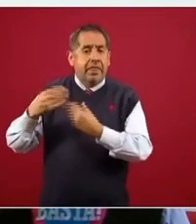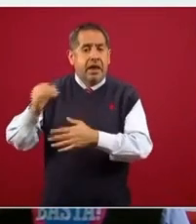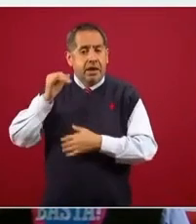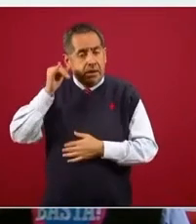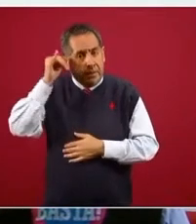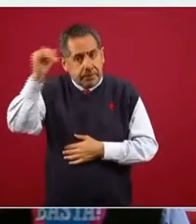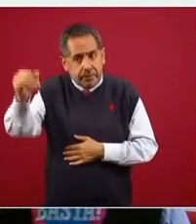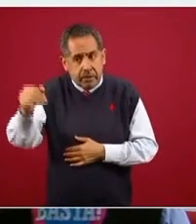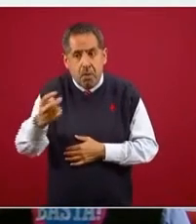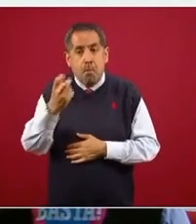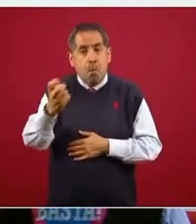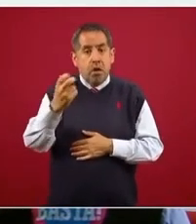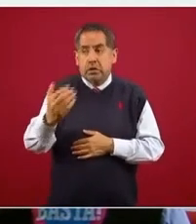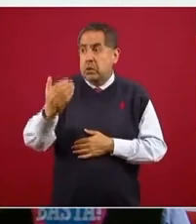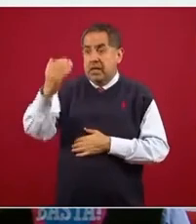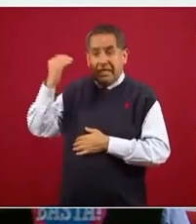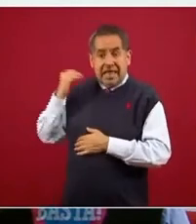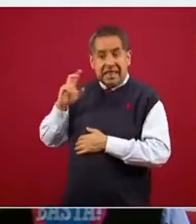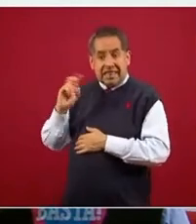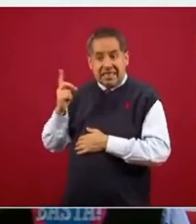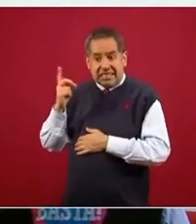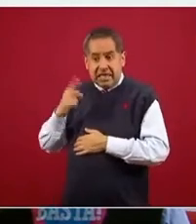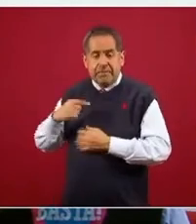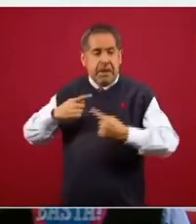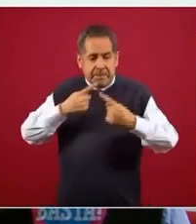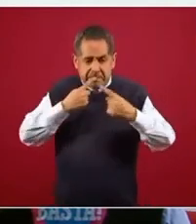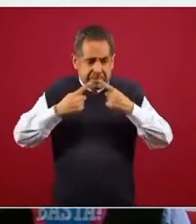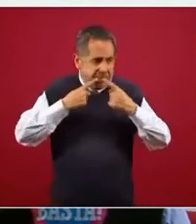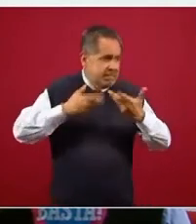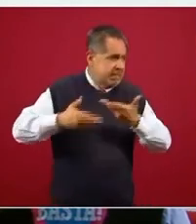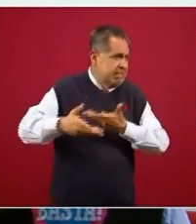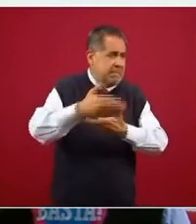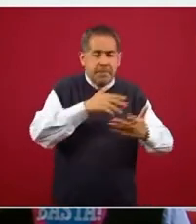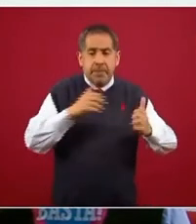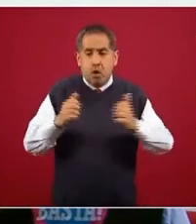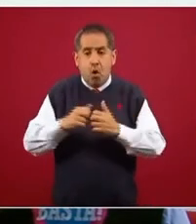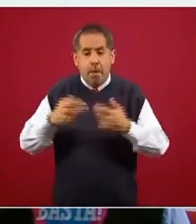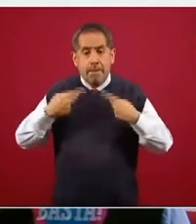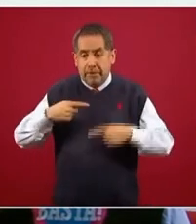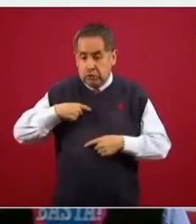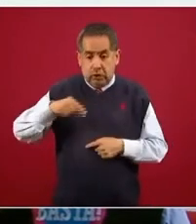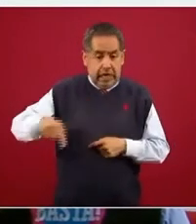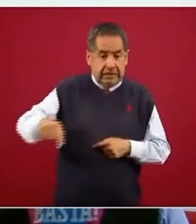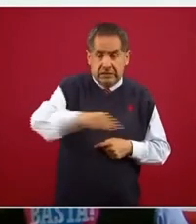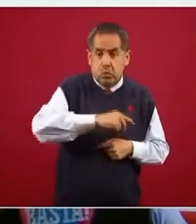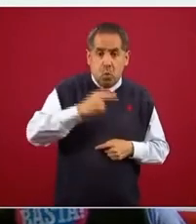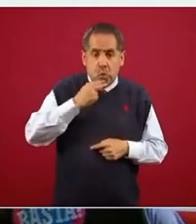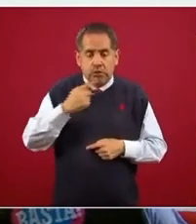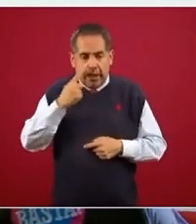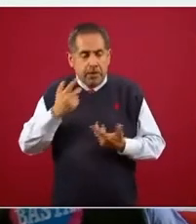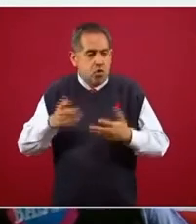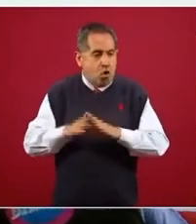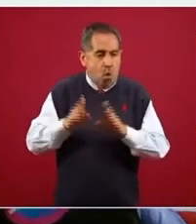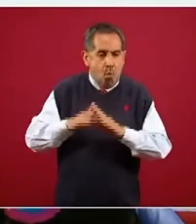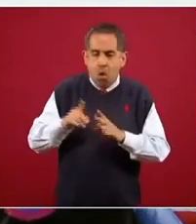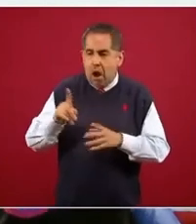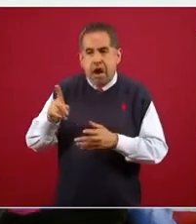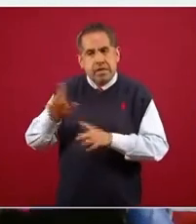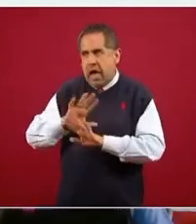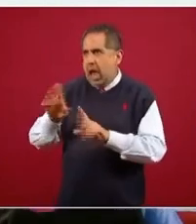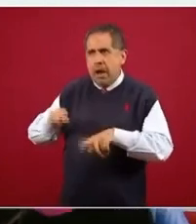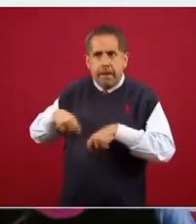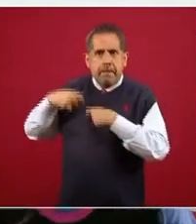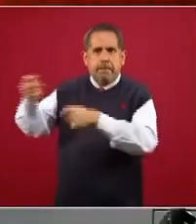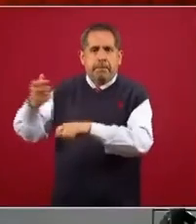se inició desde diciembre discusiones con todos los usuarios para ver cómo hacíamos este